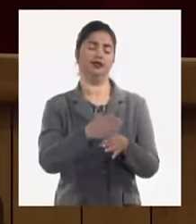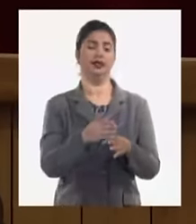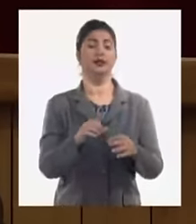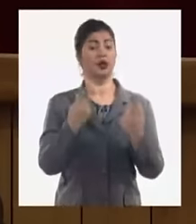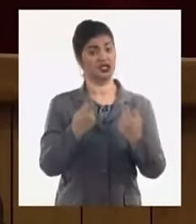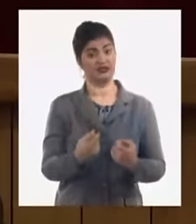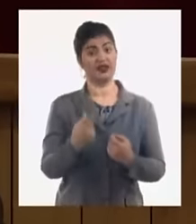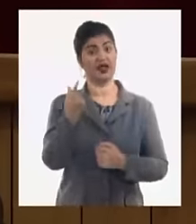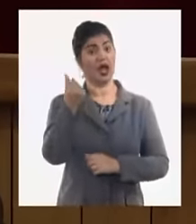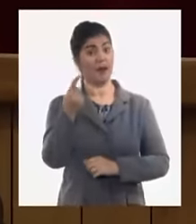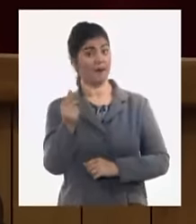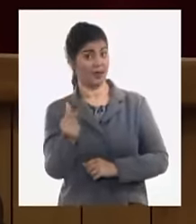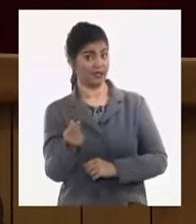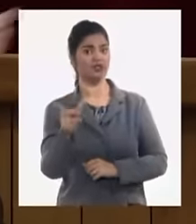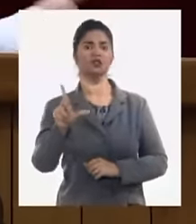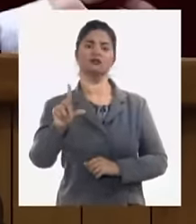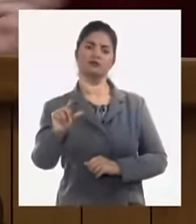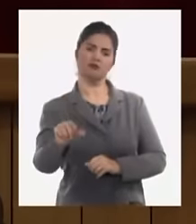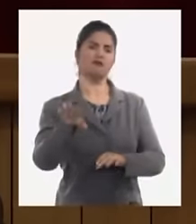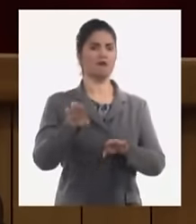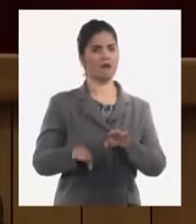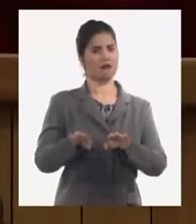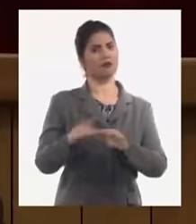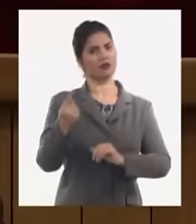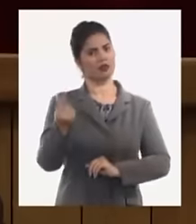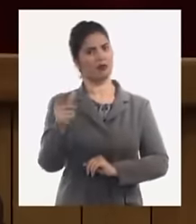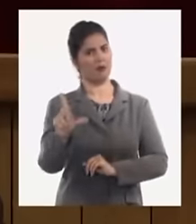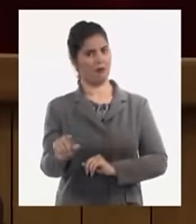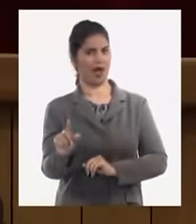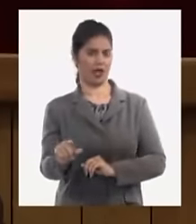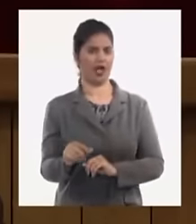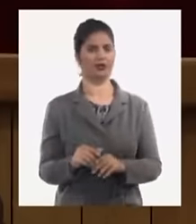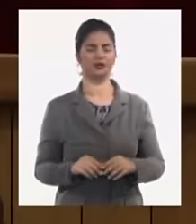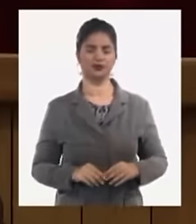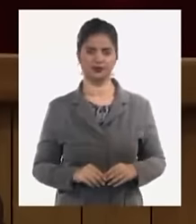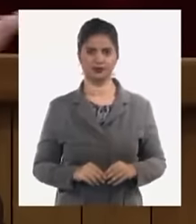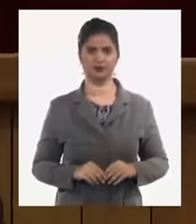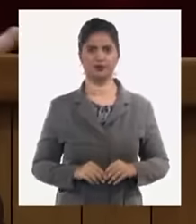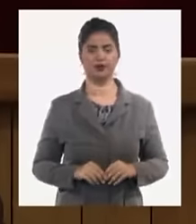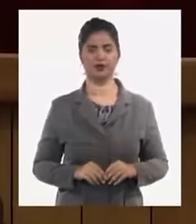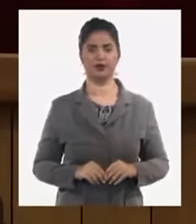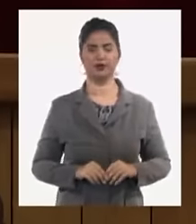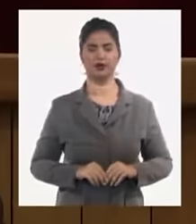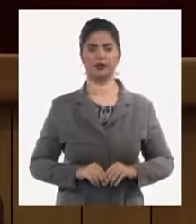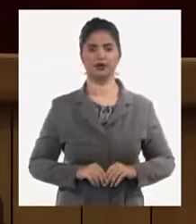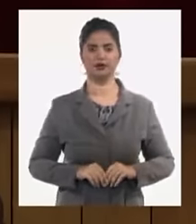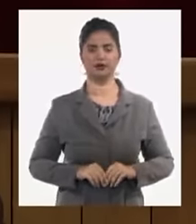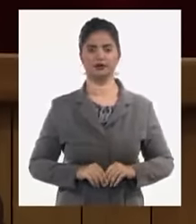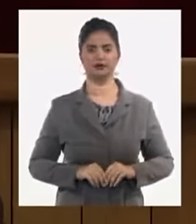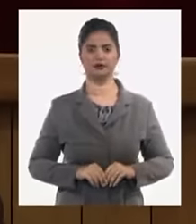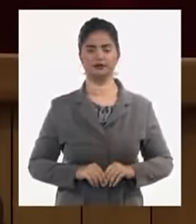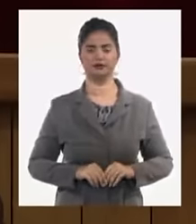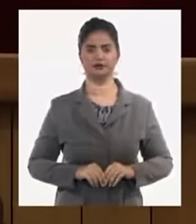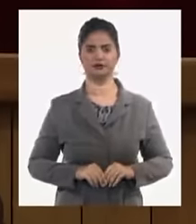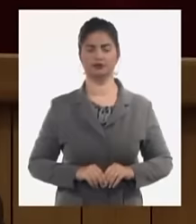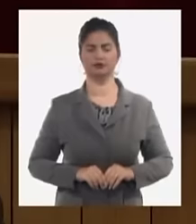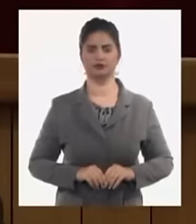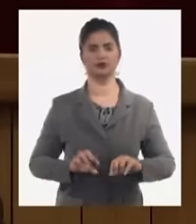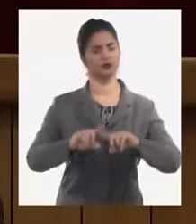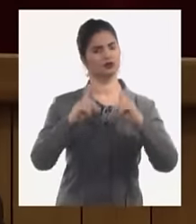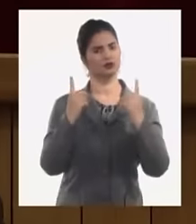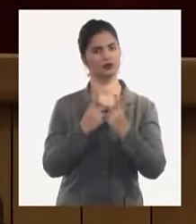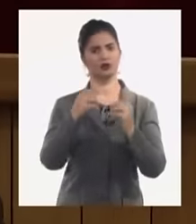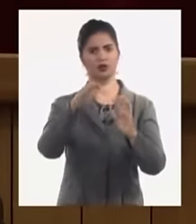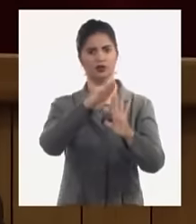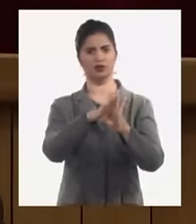siempre estará en manos de la empresa estatal socialista pero nosotros si no cobramos impuestos ¿con qué vamos a sustentar todos los programas